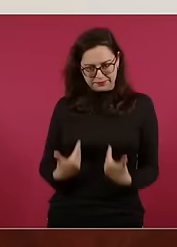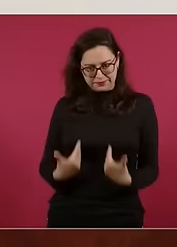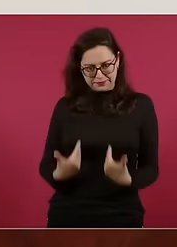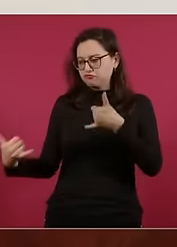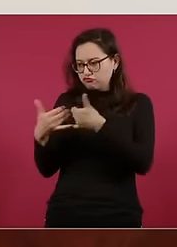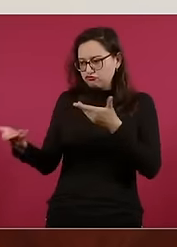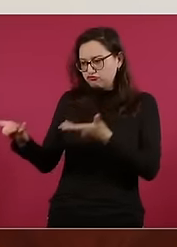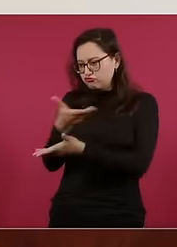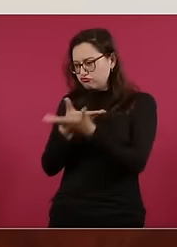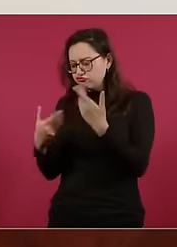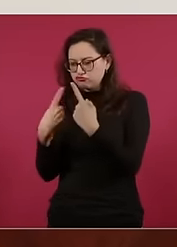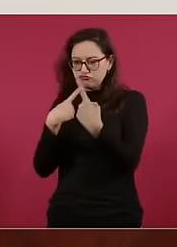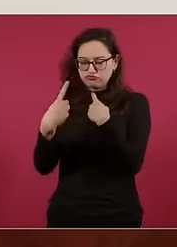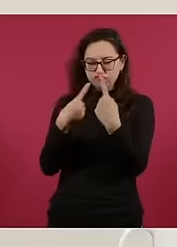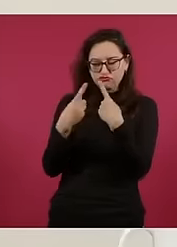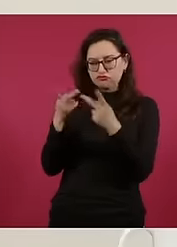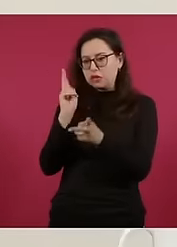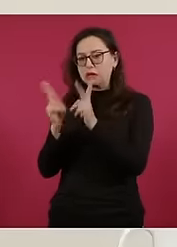Venezuela.